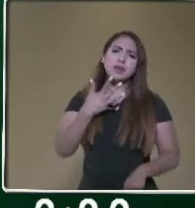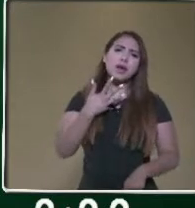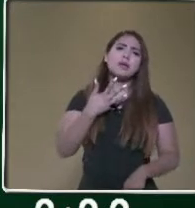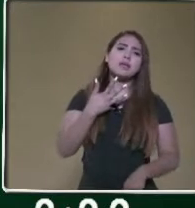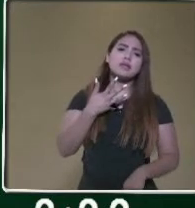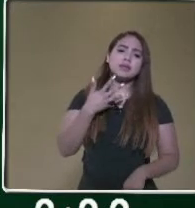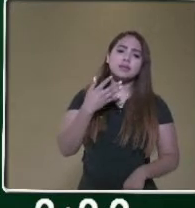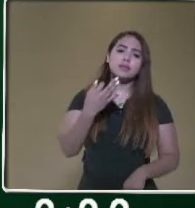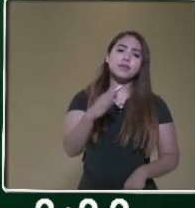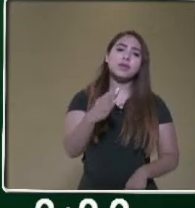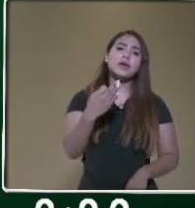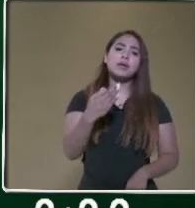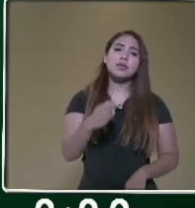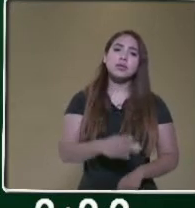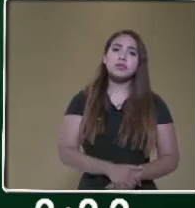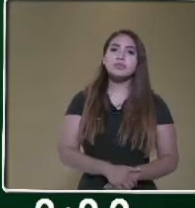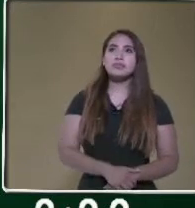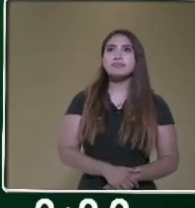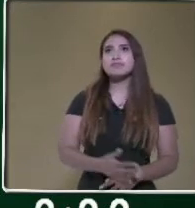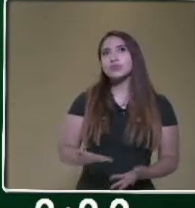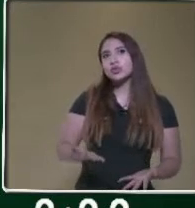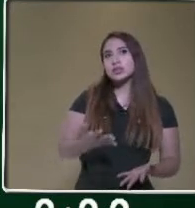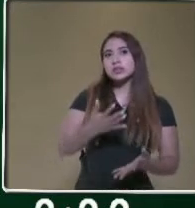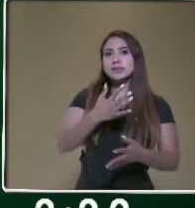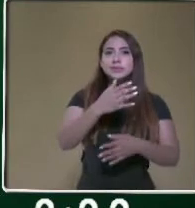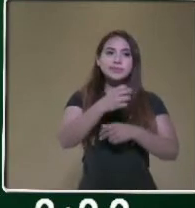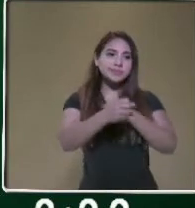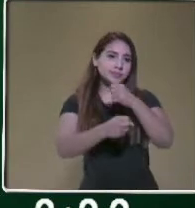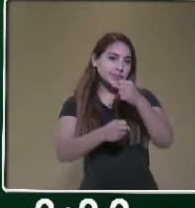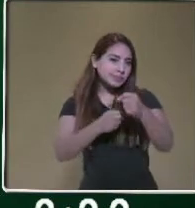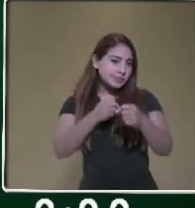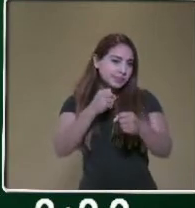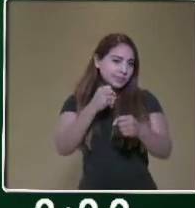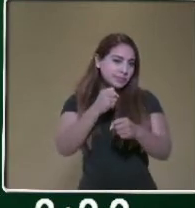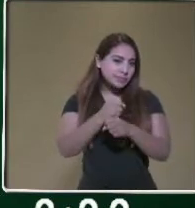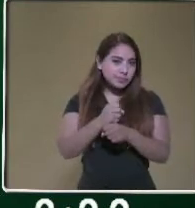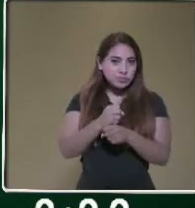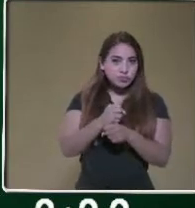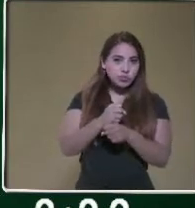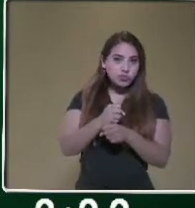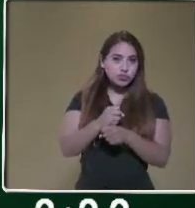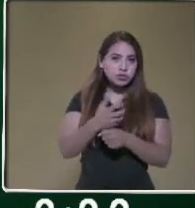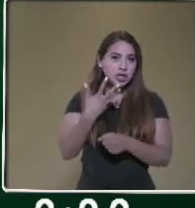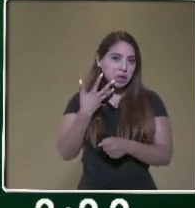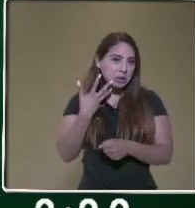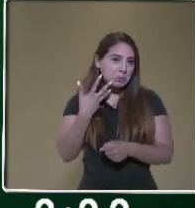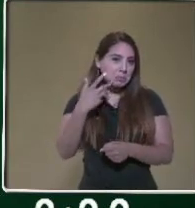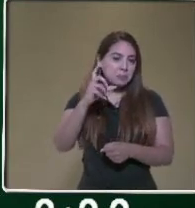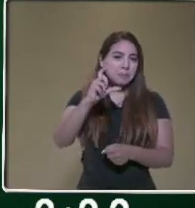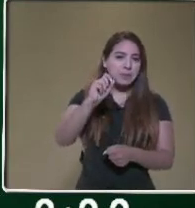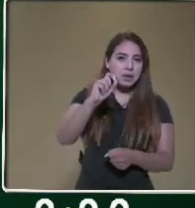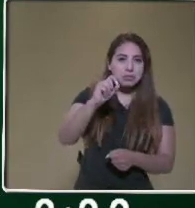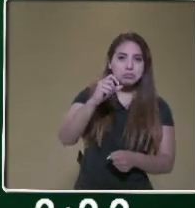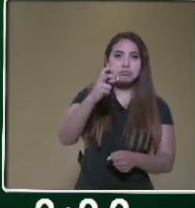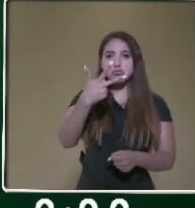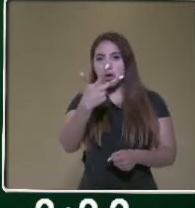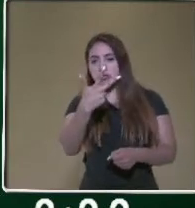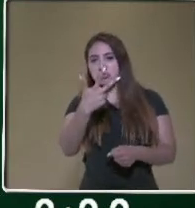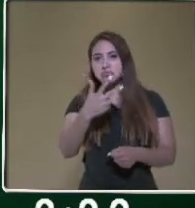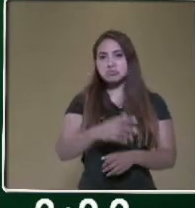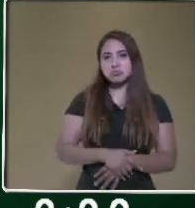febrero. Pues si no es año bisiesto, febrero va a tener 28 días. Entonces, ahí ya tenemos